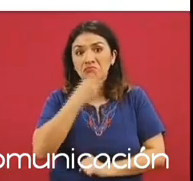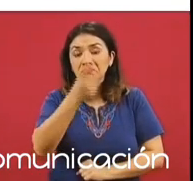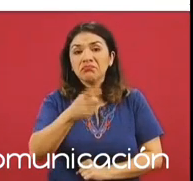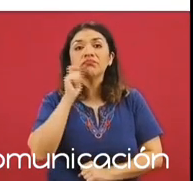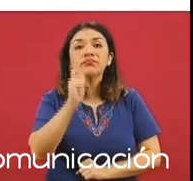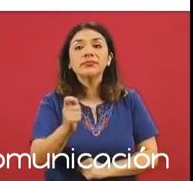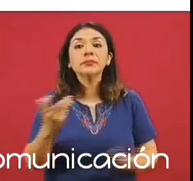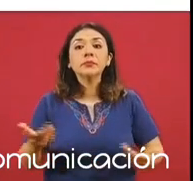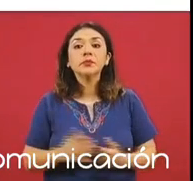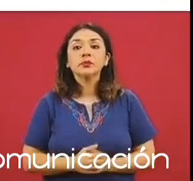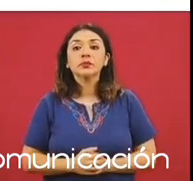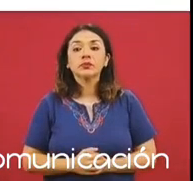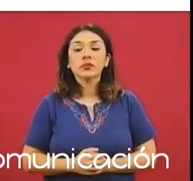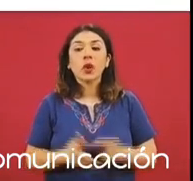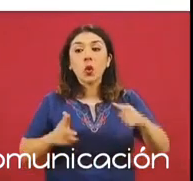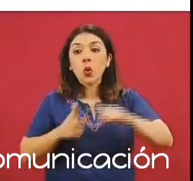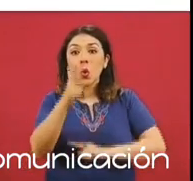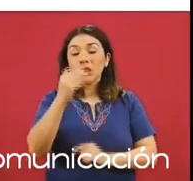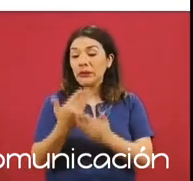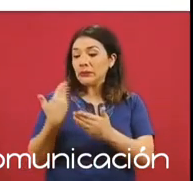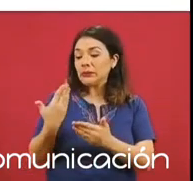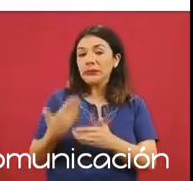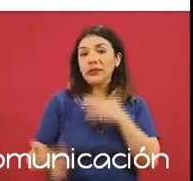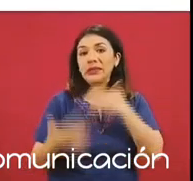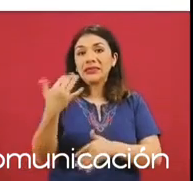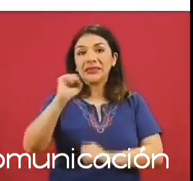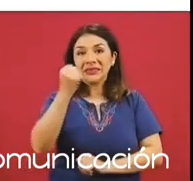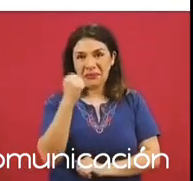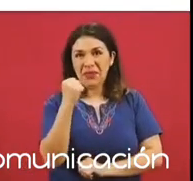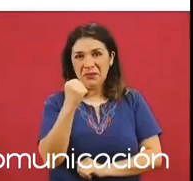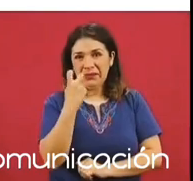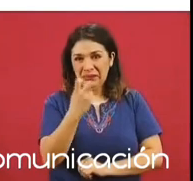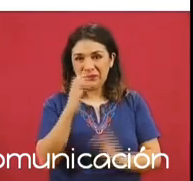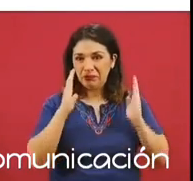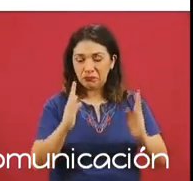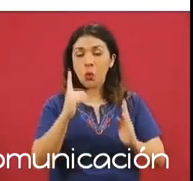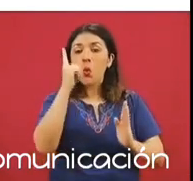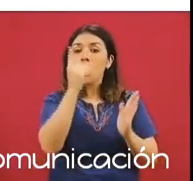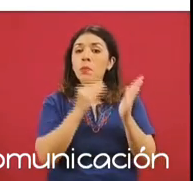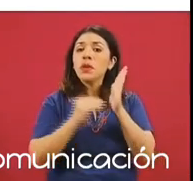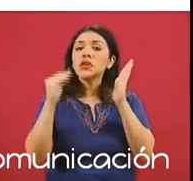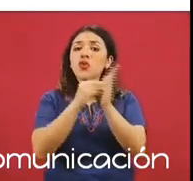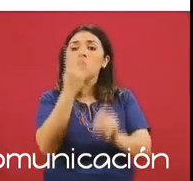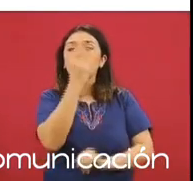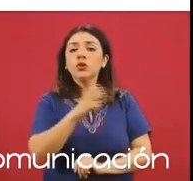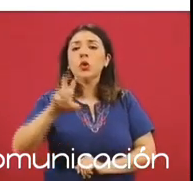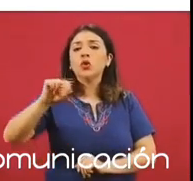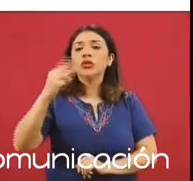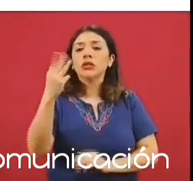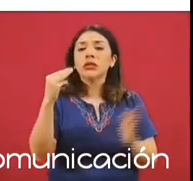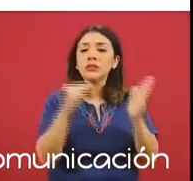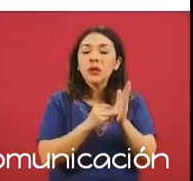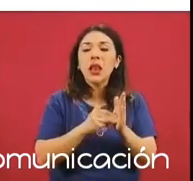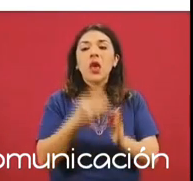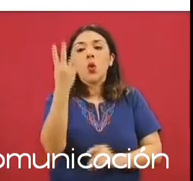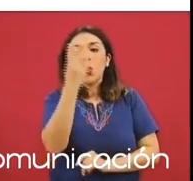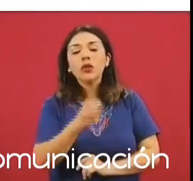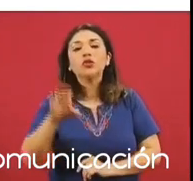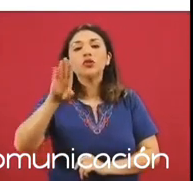al corte del 15 de septiembre, un millón 483 mil